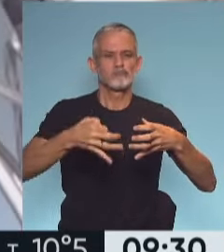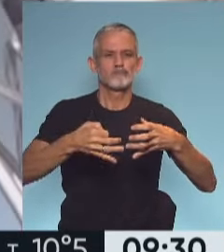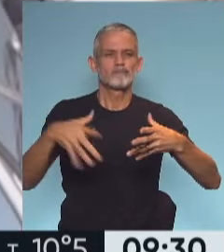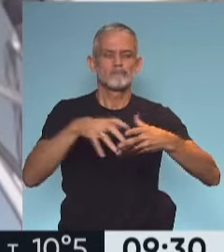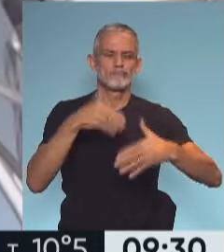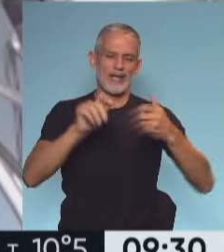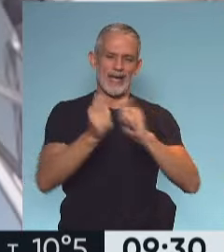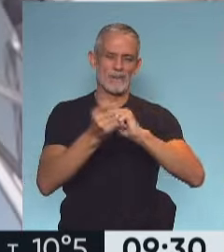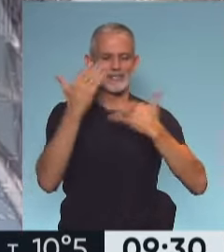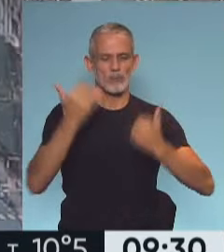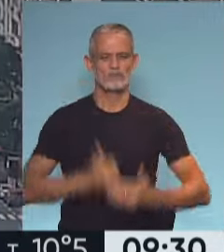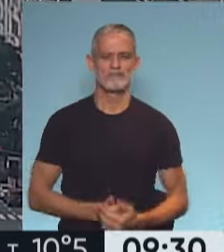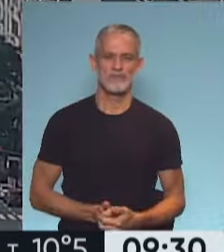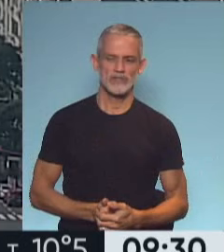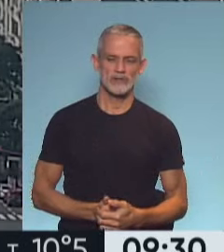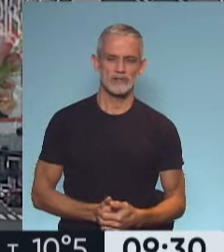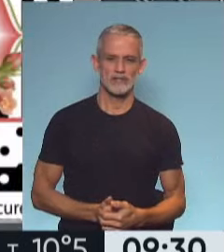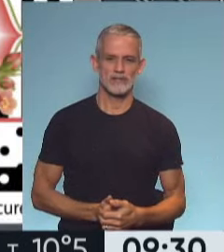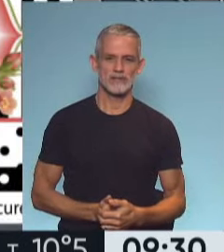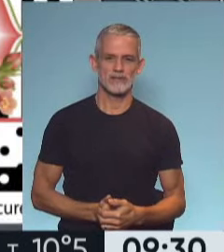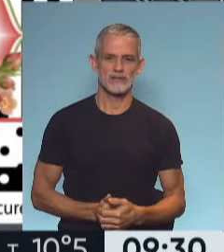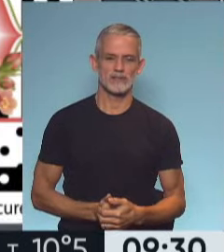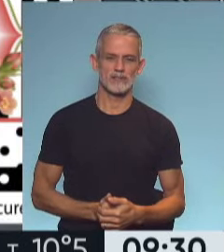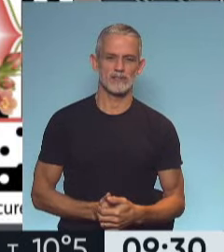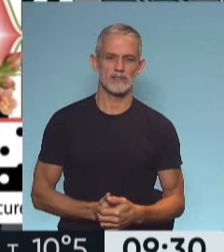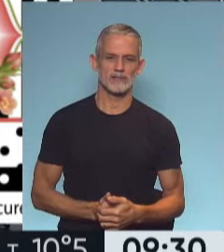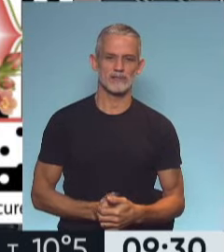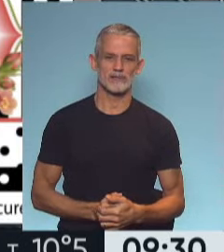transforma chau ¡Gracias!